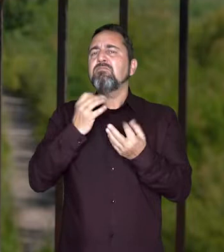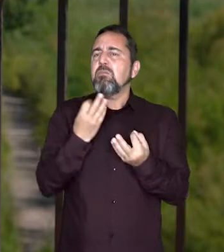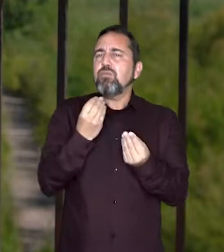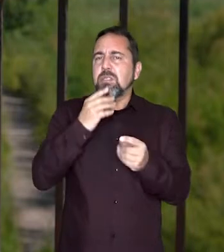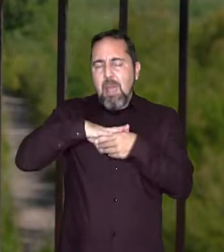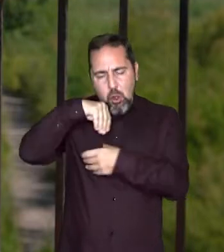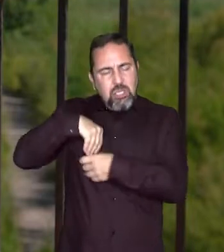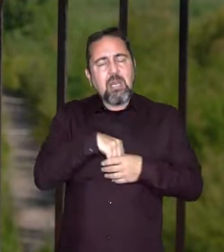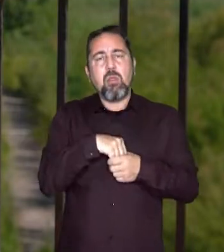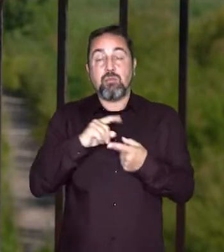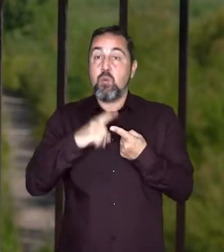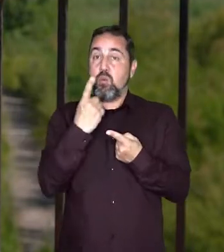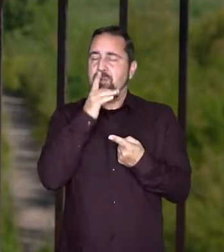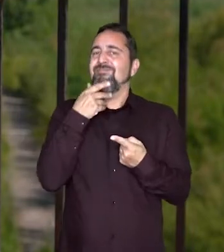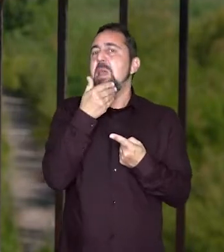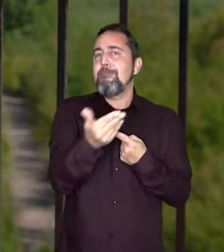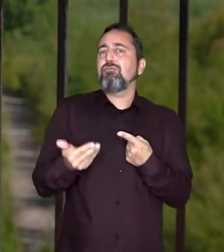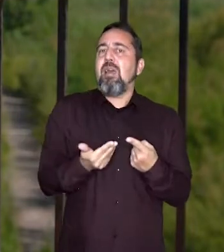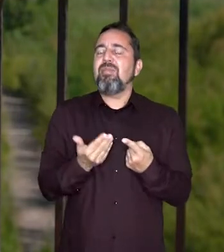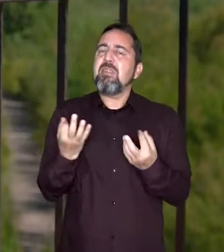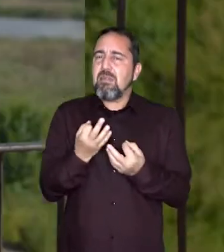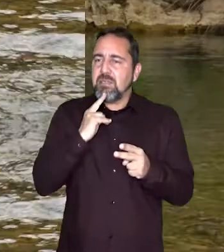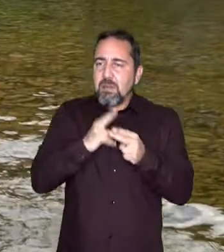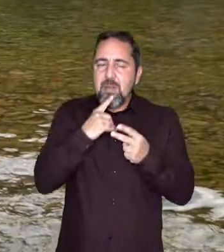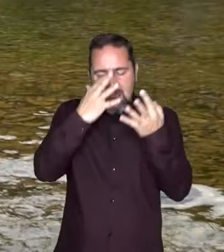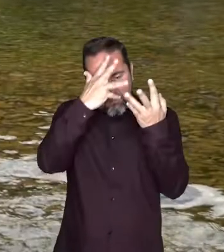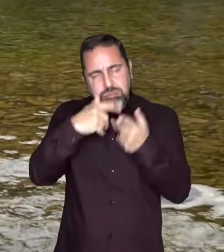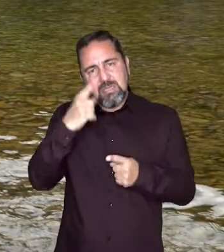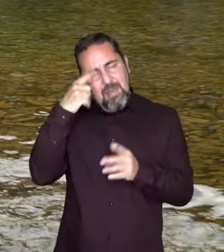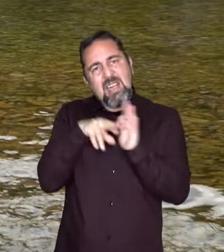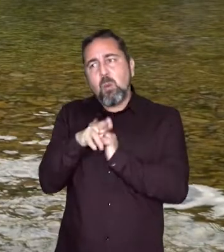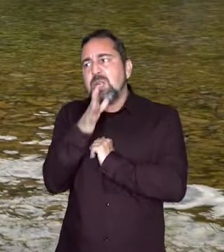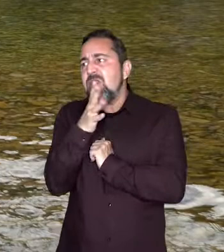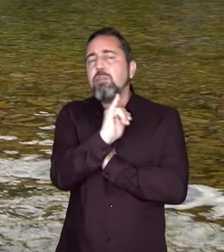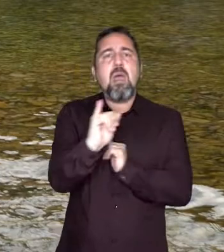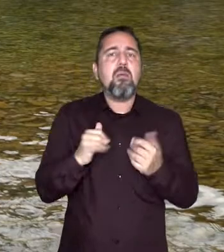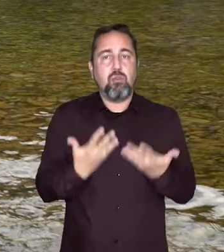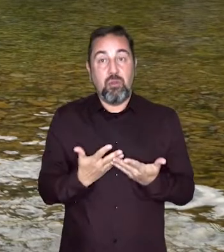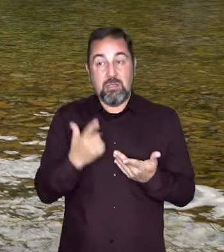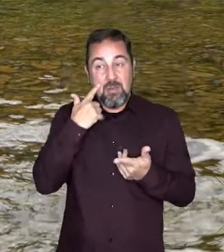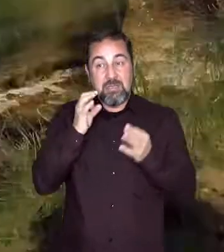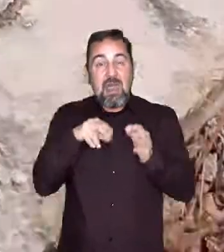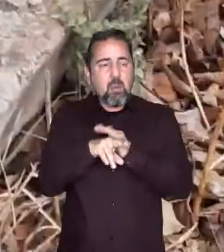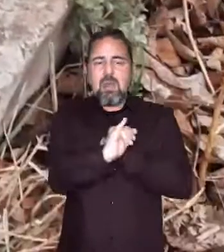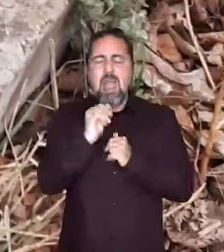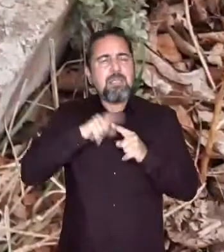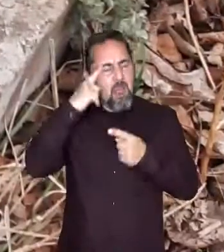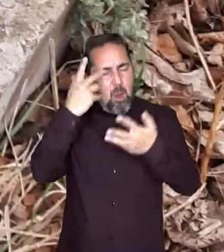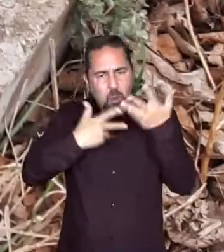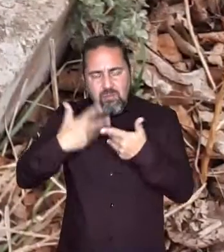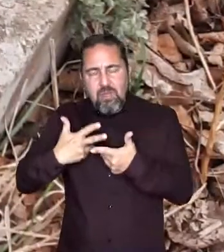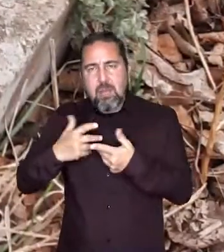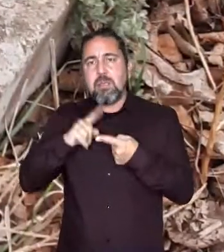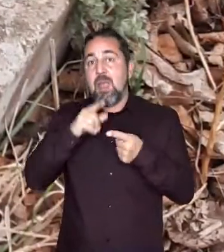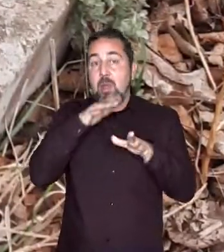extenso que abarca una gran cantidad de contenidos. Entre ellos, por su importancia, destacan el inventario de recursos hídricos, donde se cuantifica el recurso